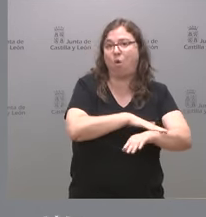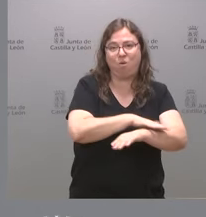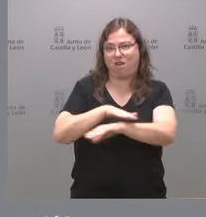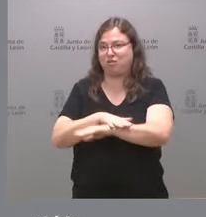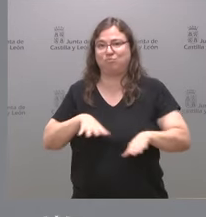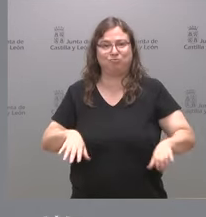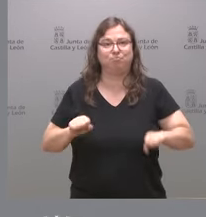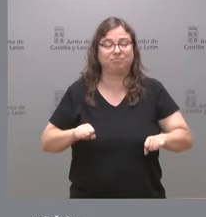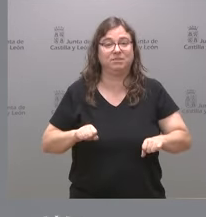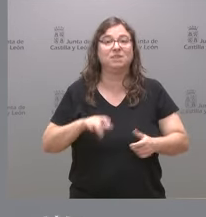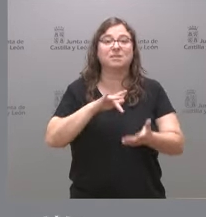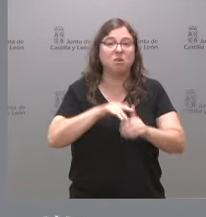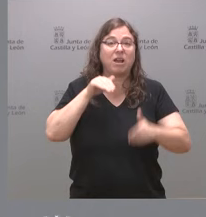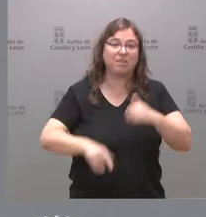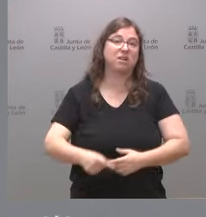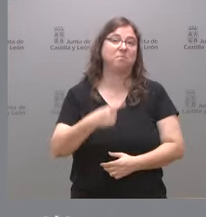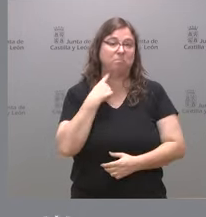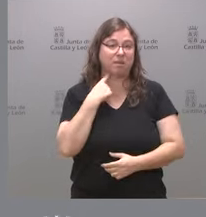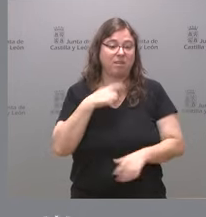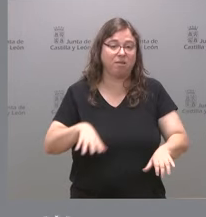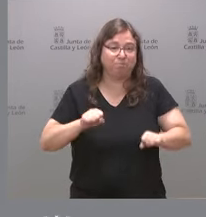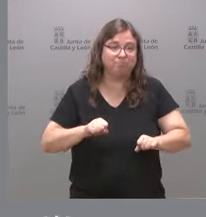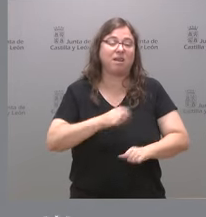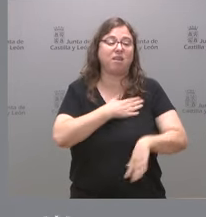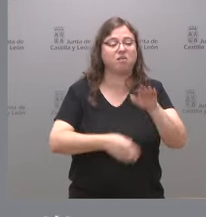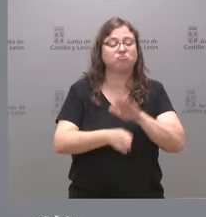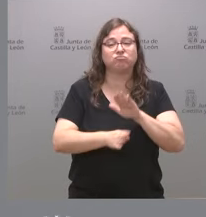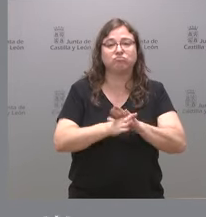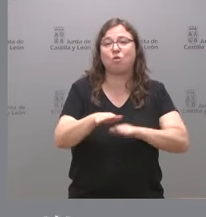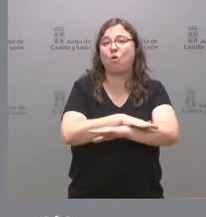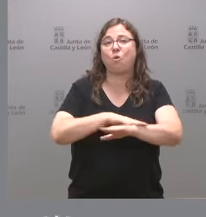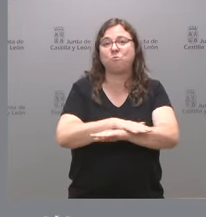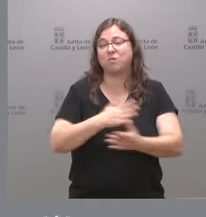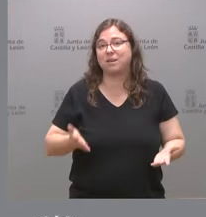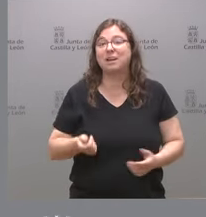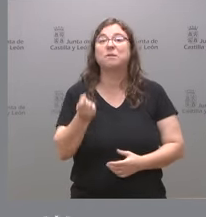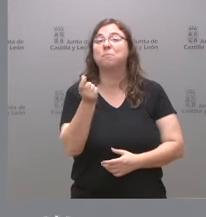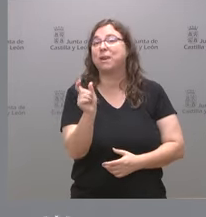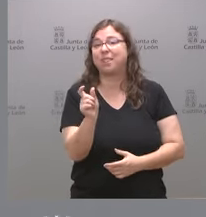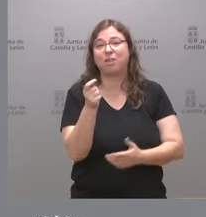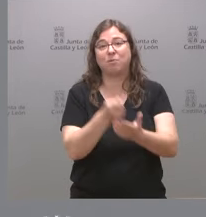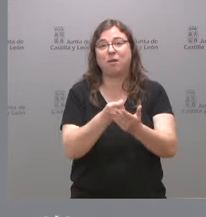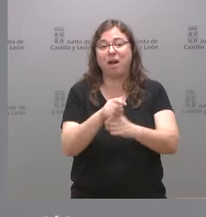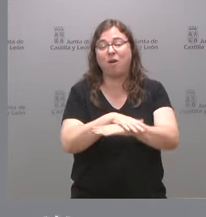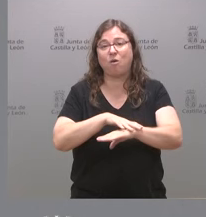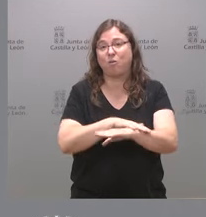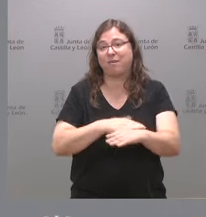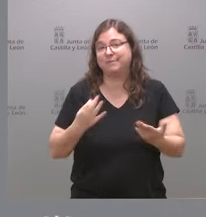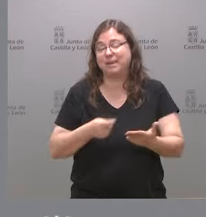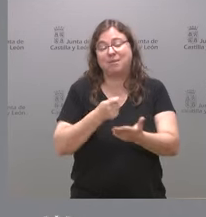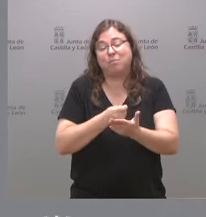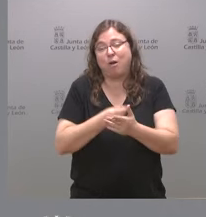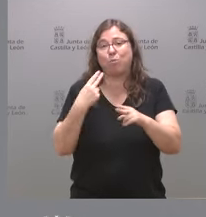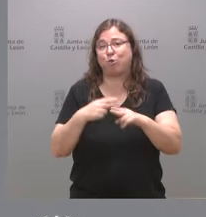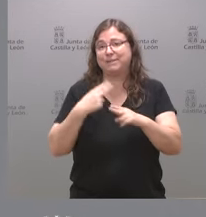donde han perdido las elecciones pero quieren gobernar y el precio de ese gobierno es el pago de un precio